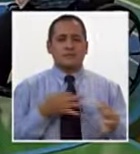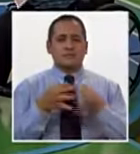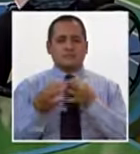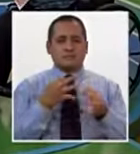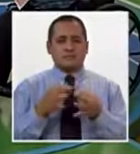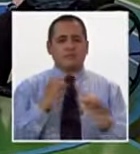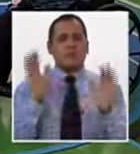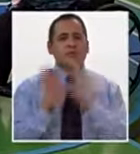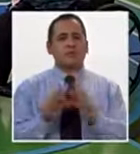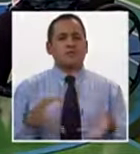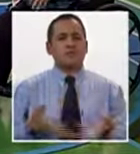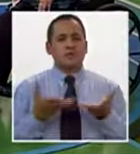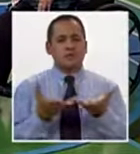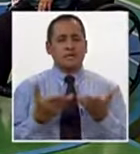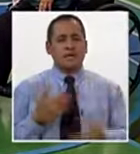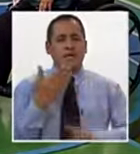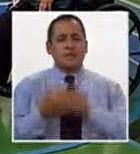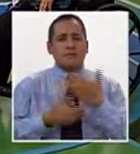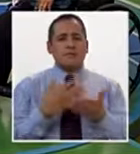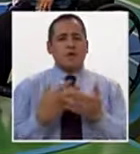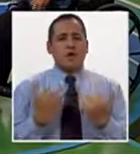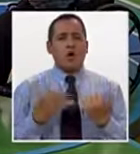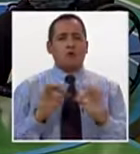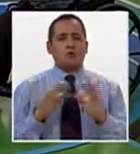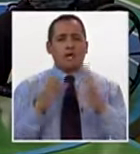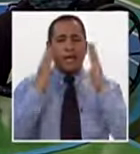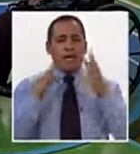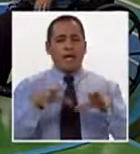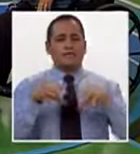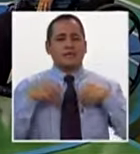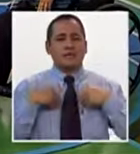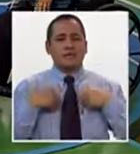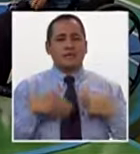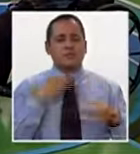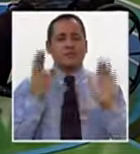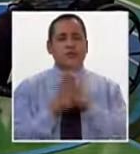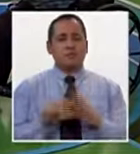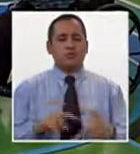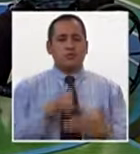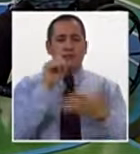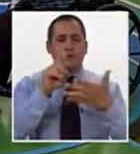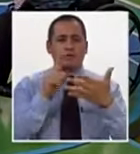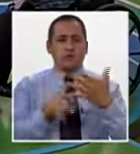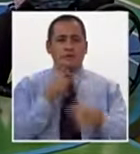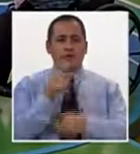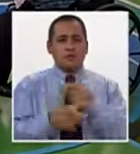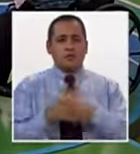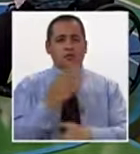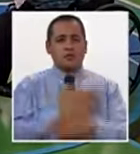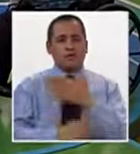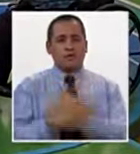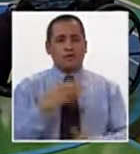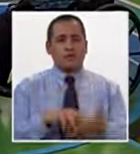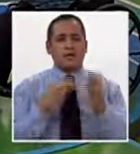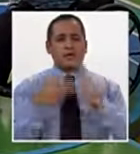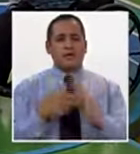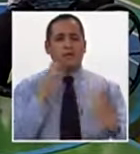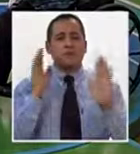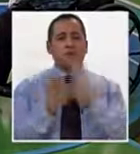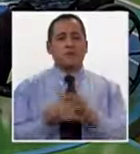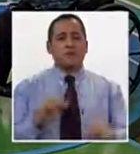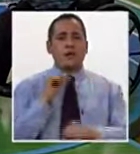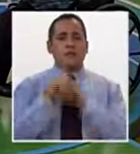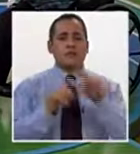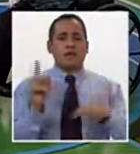¿antes no se llevó a cabo, o se tomó en cuenta, mejor dicho, una encuesta sobre personas con discapacidad, en lo que viene a ser